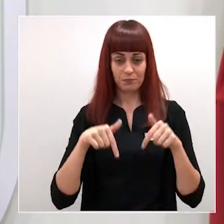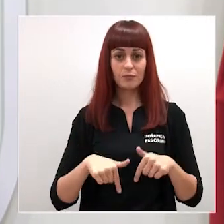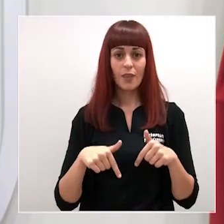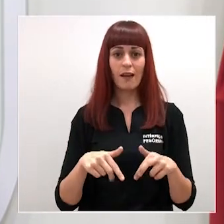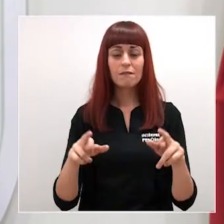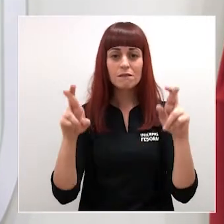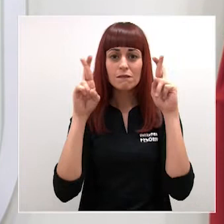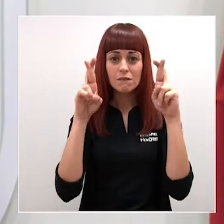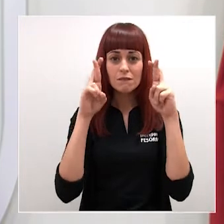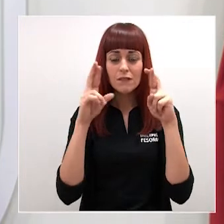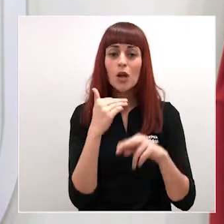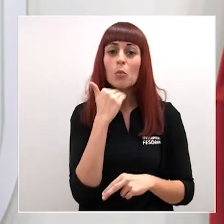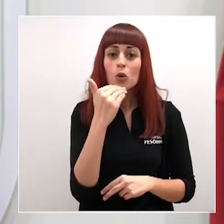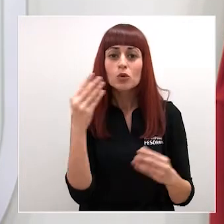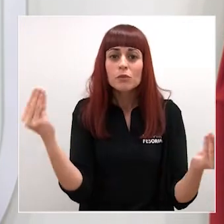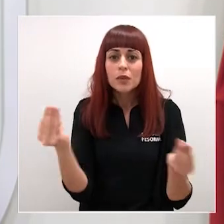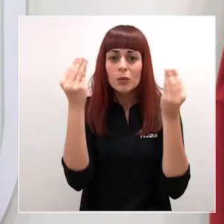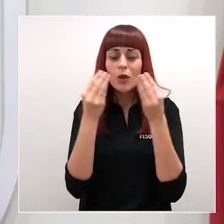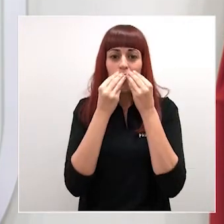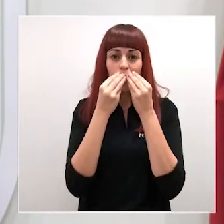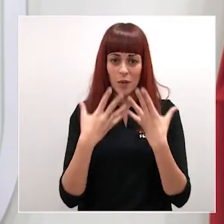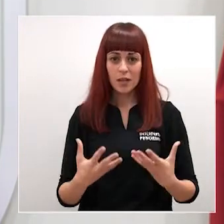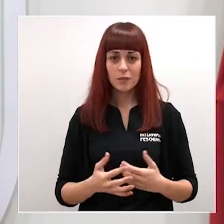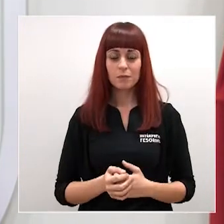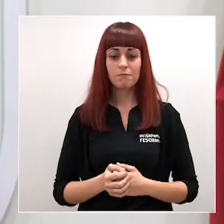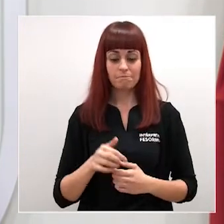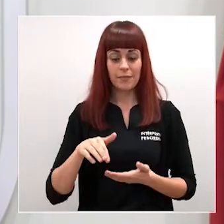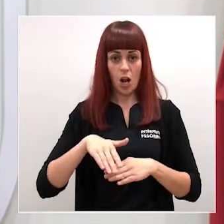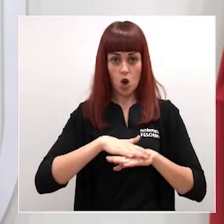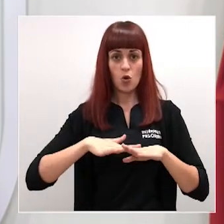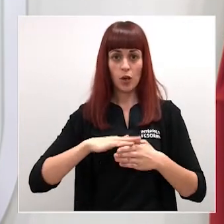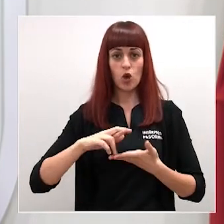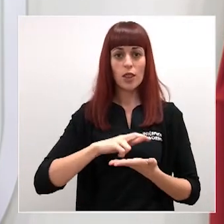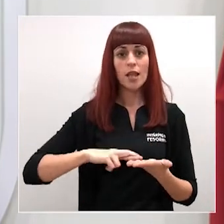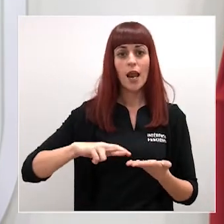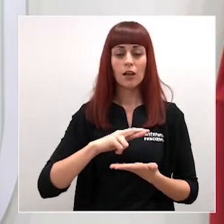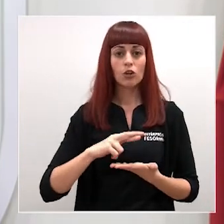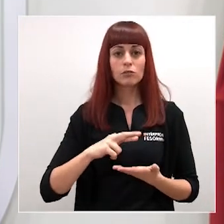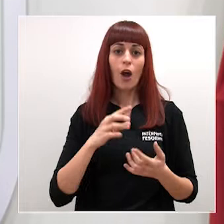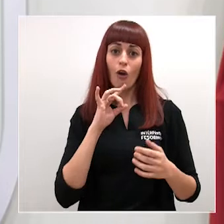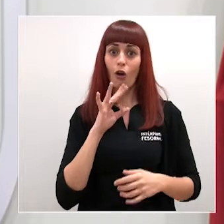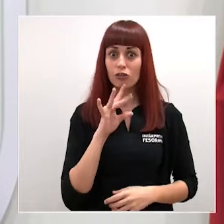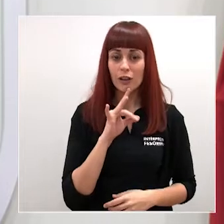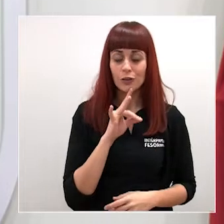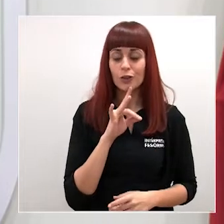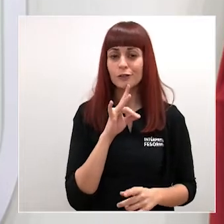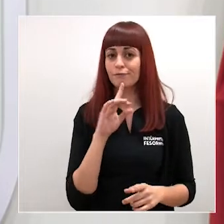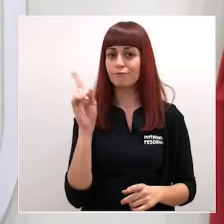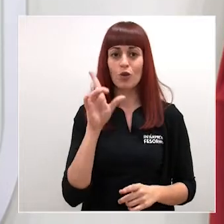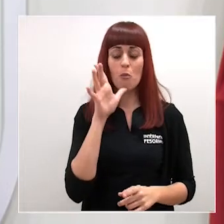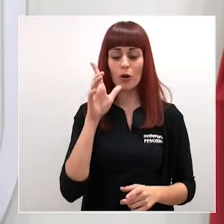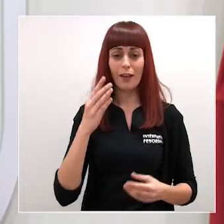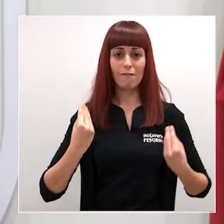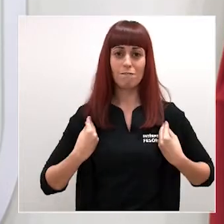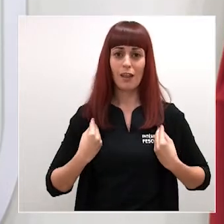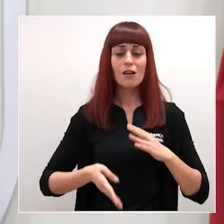les deseamos una pronta recuperación. Desde el Gobierno regional no estaremos satisfechos mientras haya pérdida